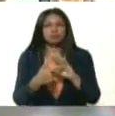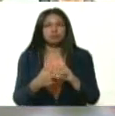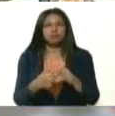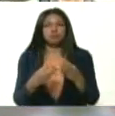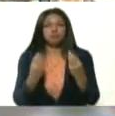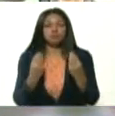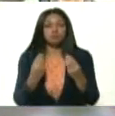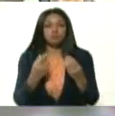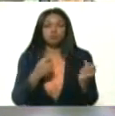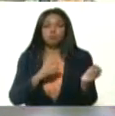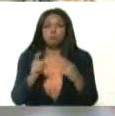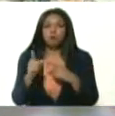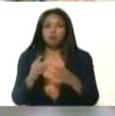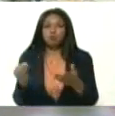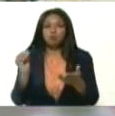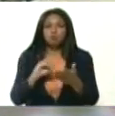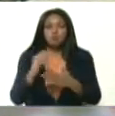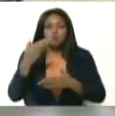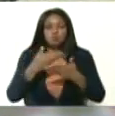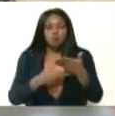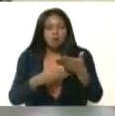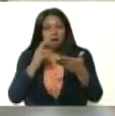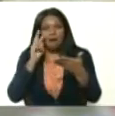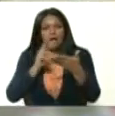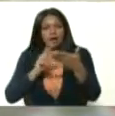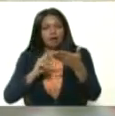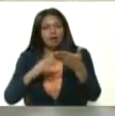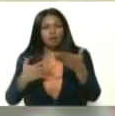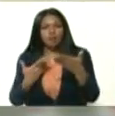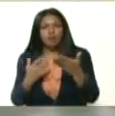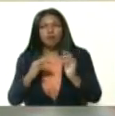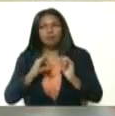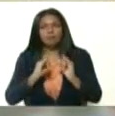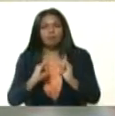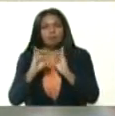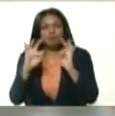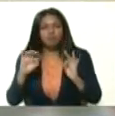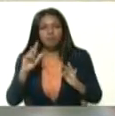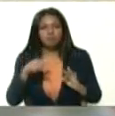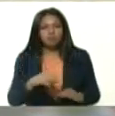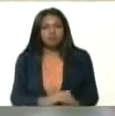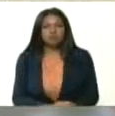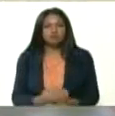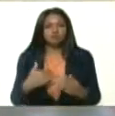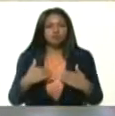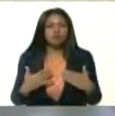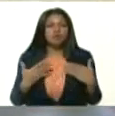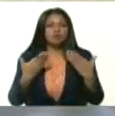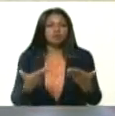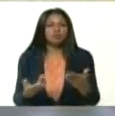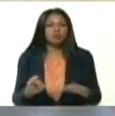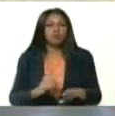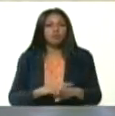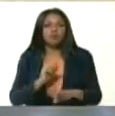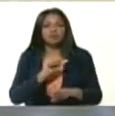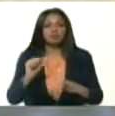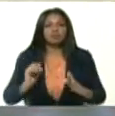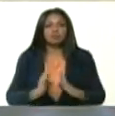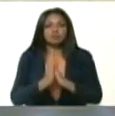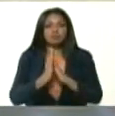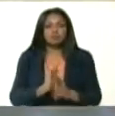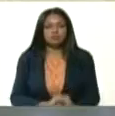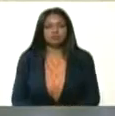retuits para que usted lo baje y disfrute de esta lectura que yo le regalo en este tiempo de Semana Santa.